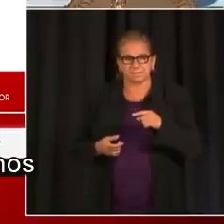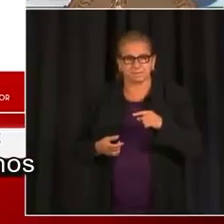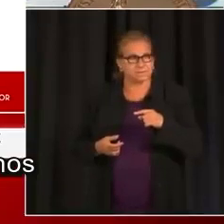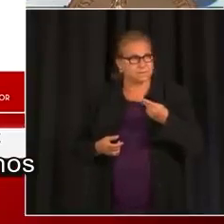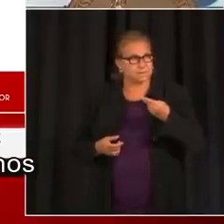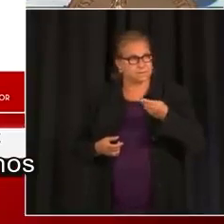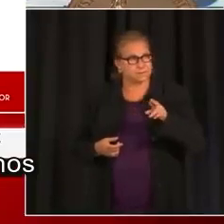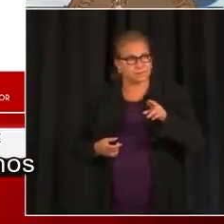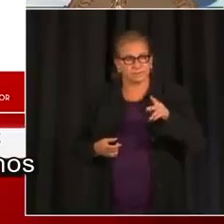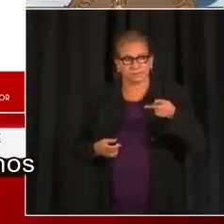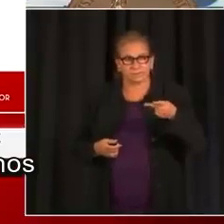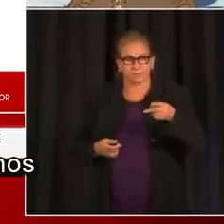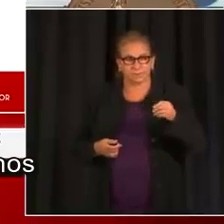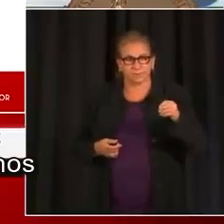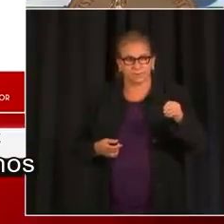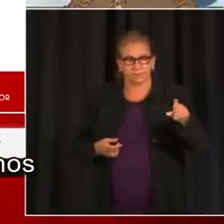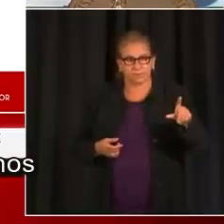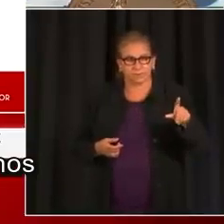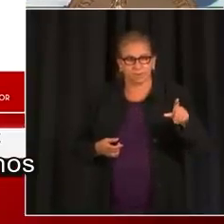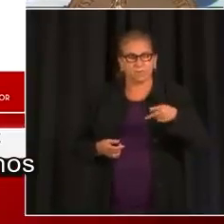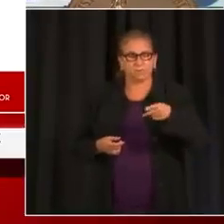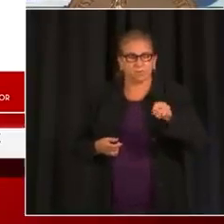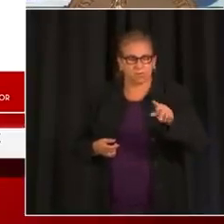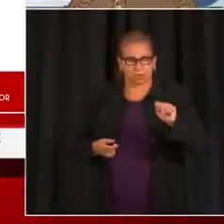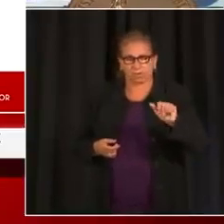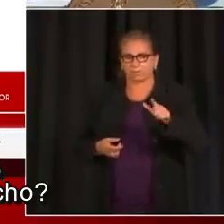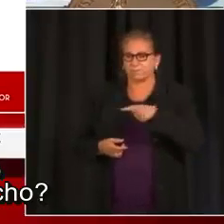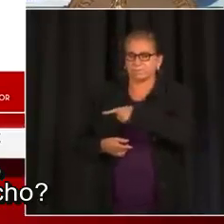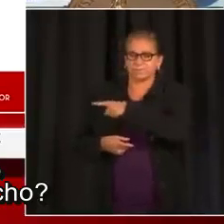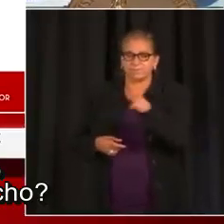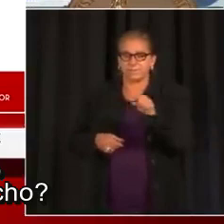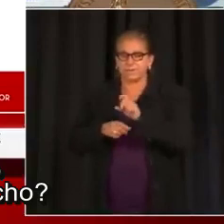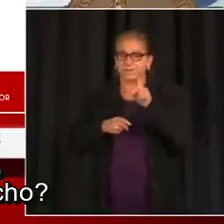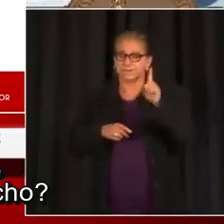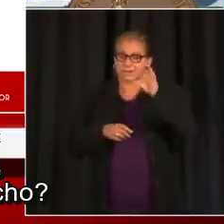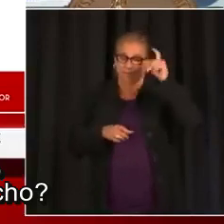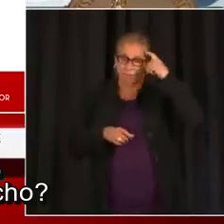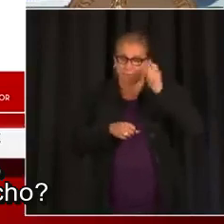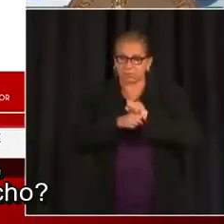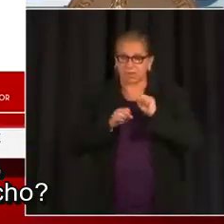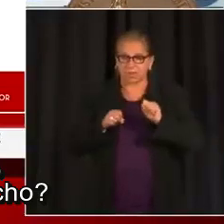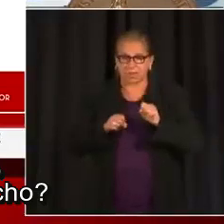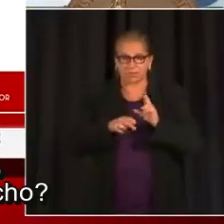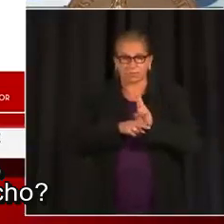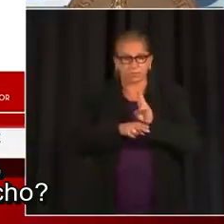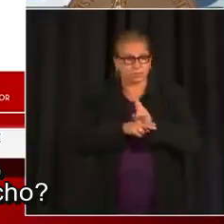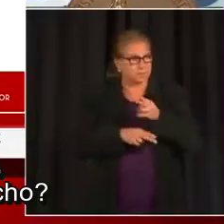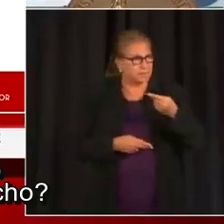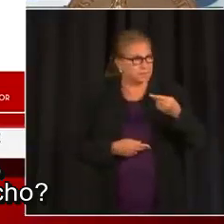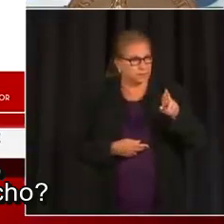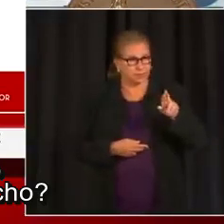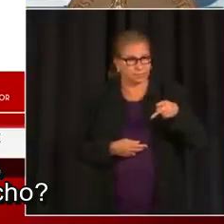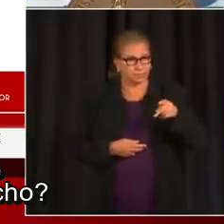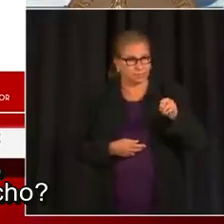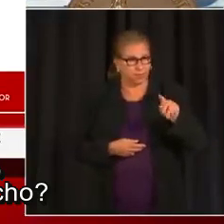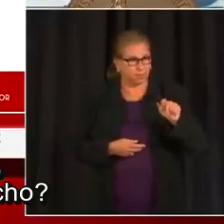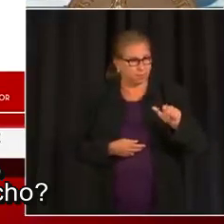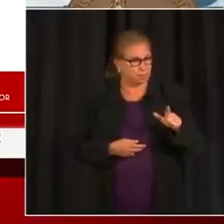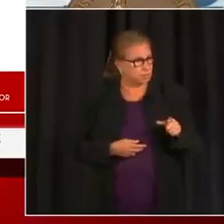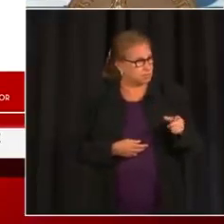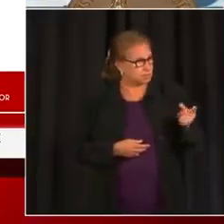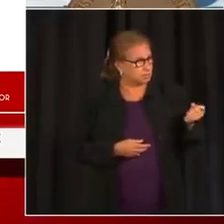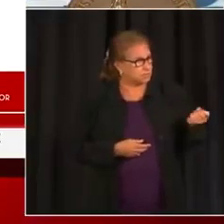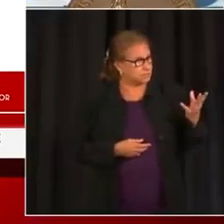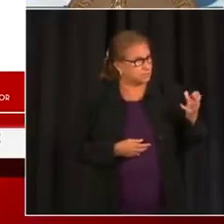Con el portal de recursos humanos que utilizamos aquí, Jay nos va a recordar a las cifras. ¿Cuántos empleados lo han hecho?